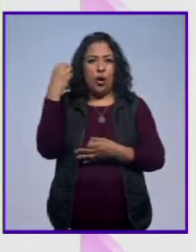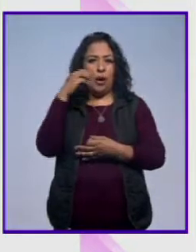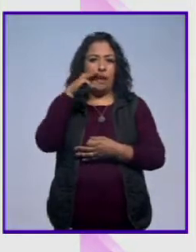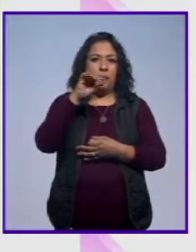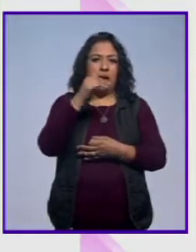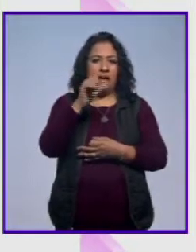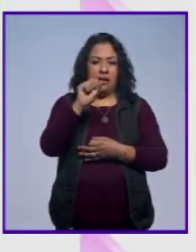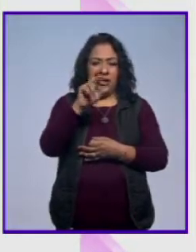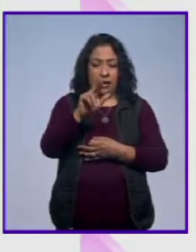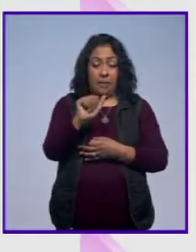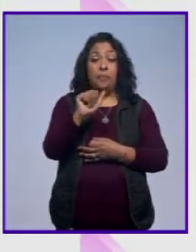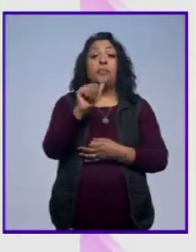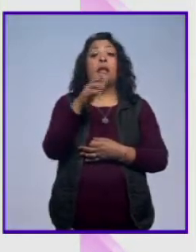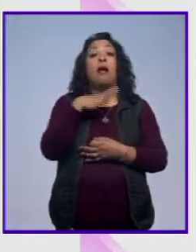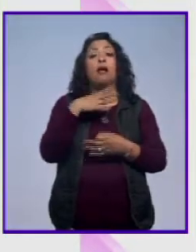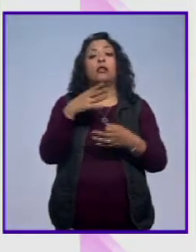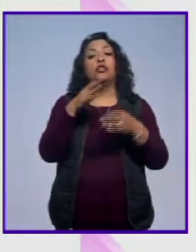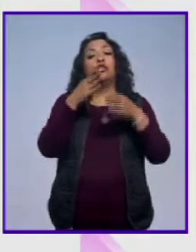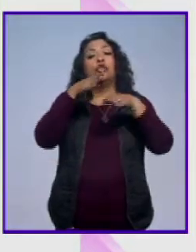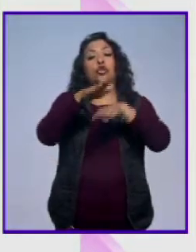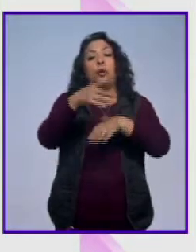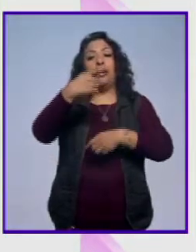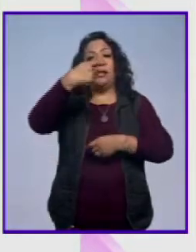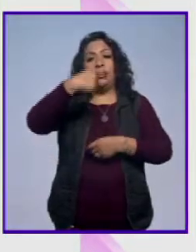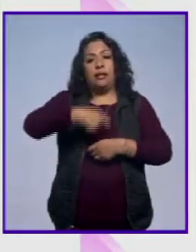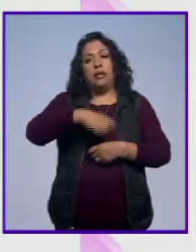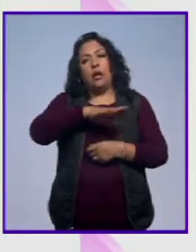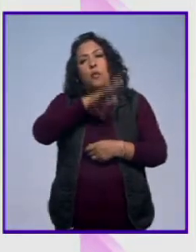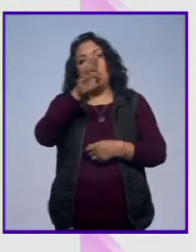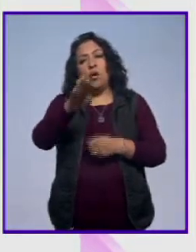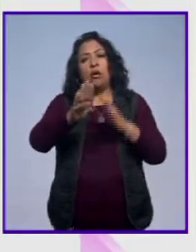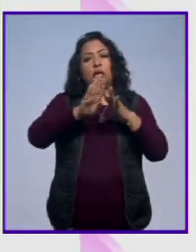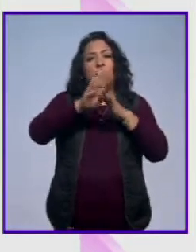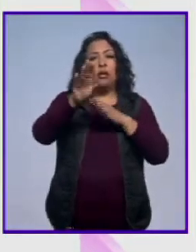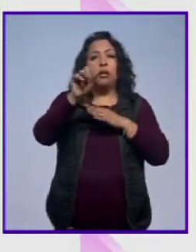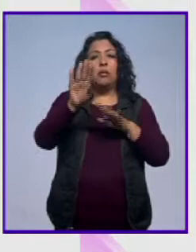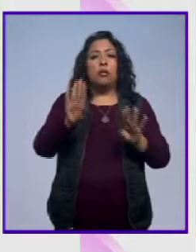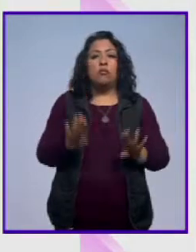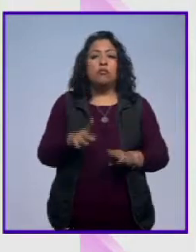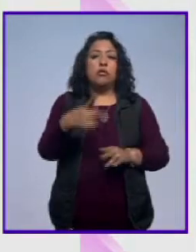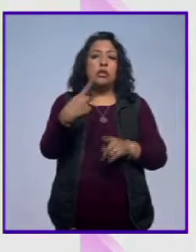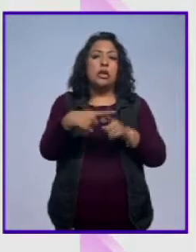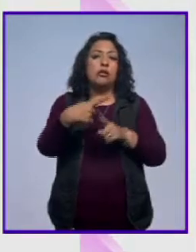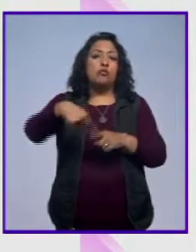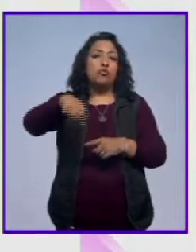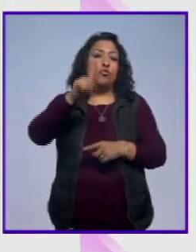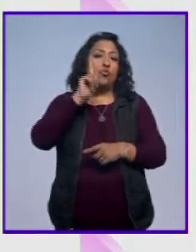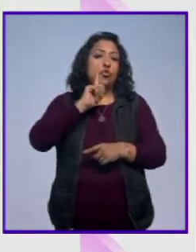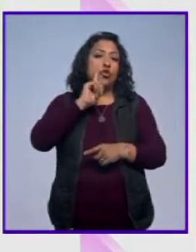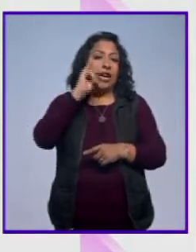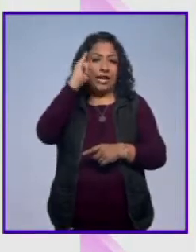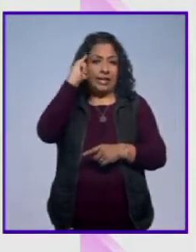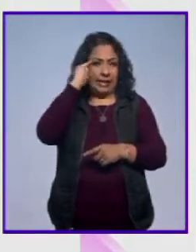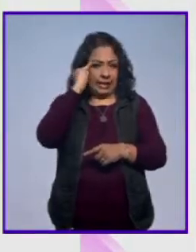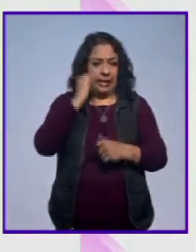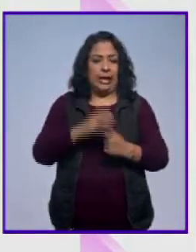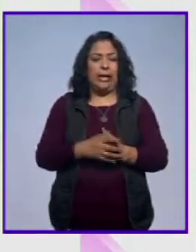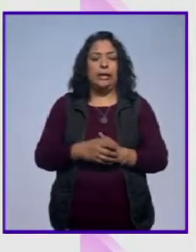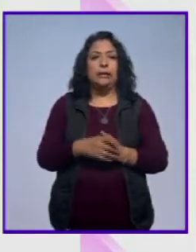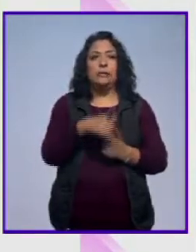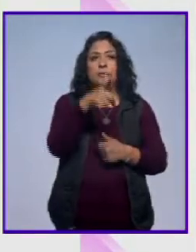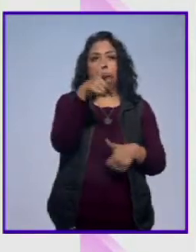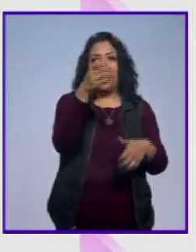Una obra sobre la identidad, la pérdida, la migración y las condiciones de las mujeres indígenas. Y esta obra